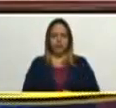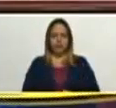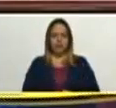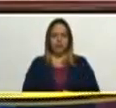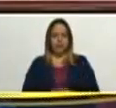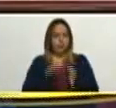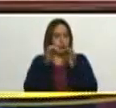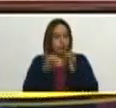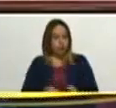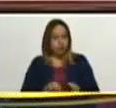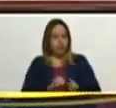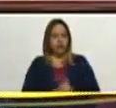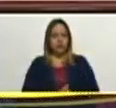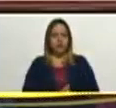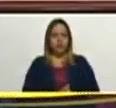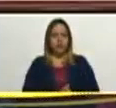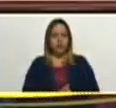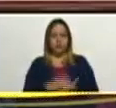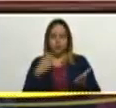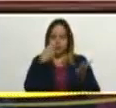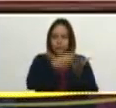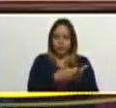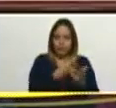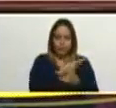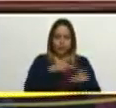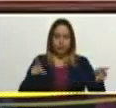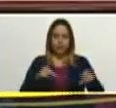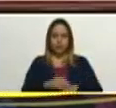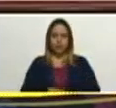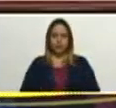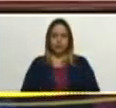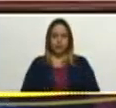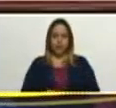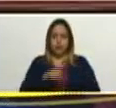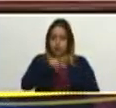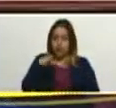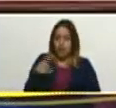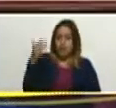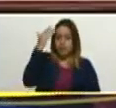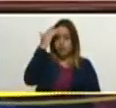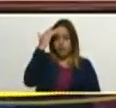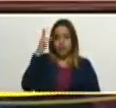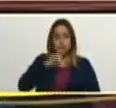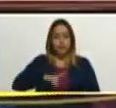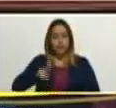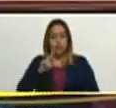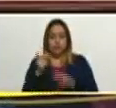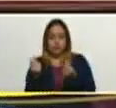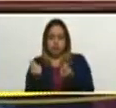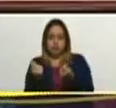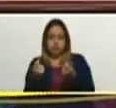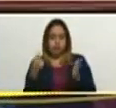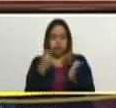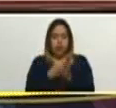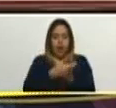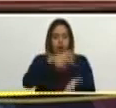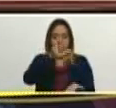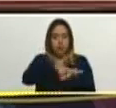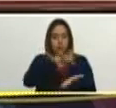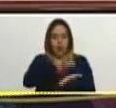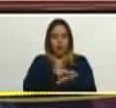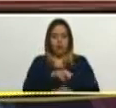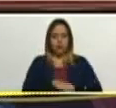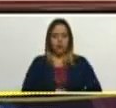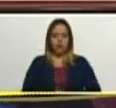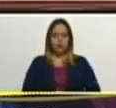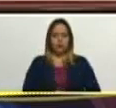Garantizando con la inversión pública, como ustedes saben, a través del presupuesto aprobado por la